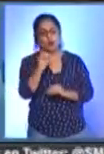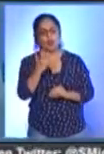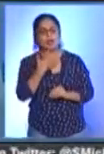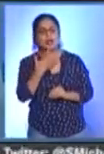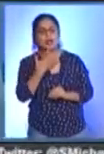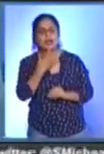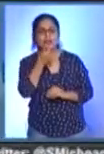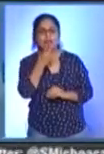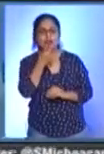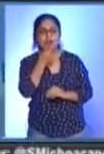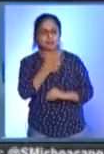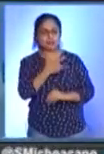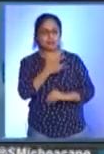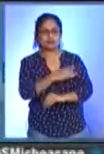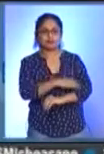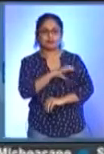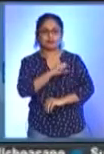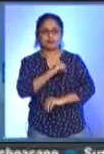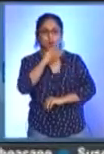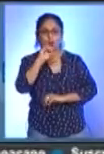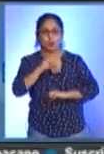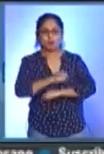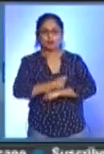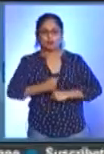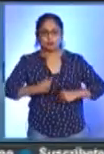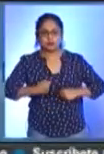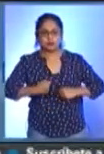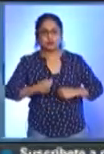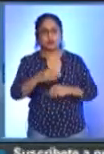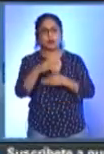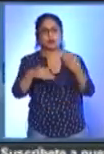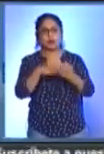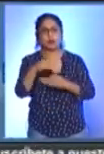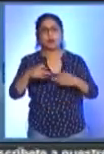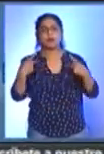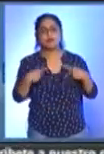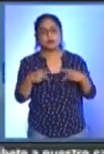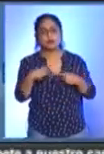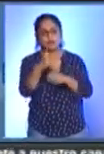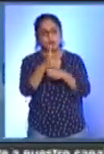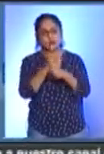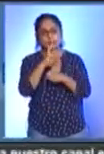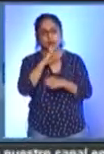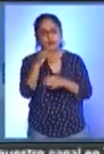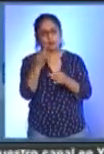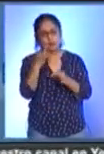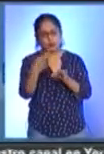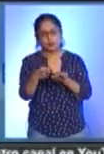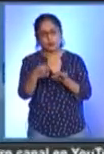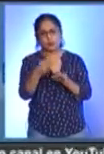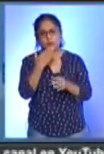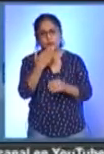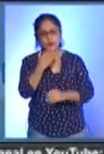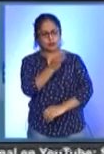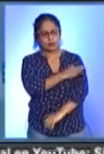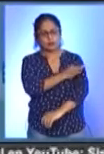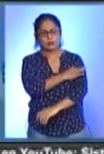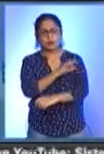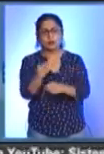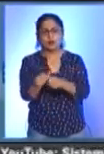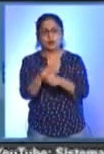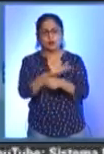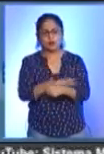hipertensión, diabetes u obesidad. Asimismo, se exhorta a las y los michoacanos a completar sus esquemas de vacunación contra el COVID-19,